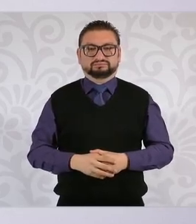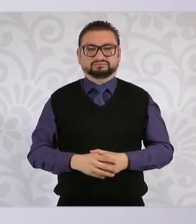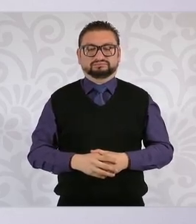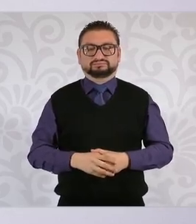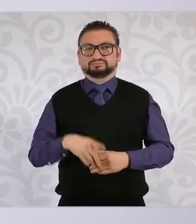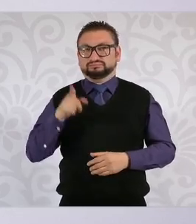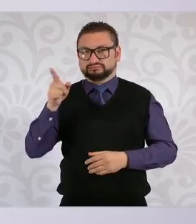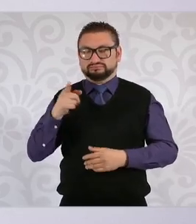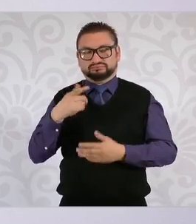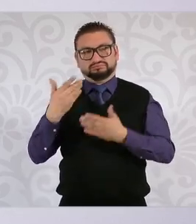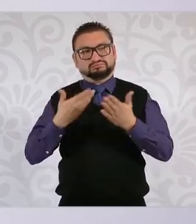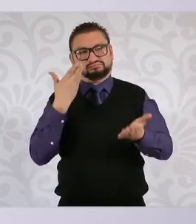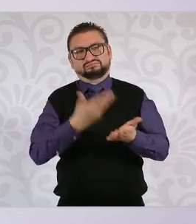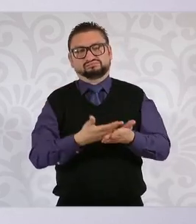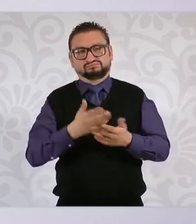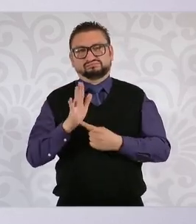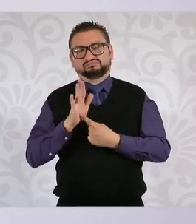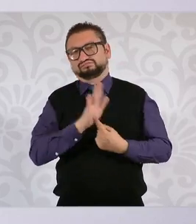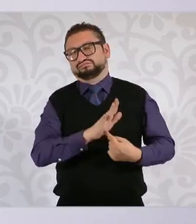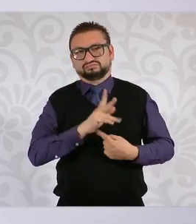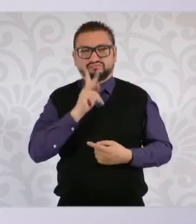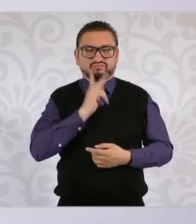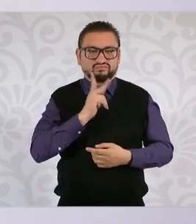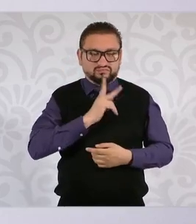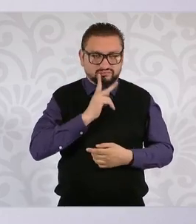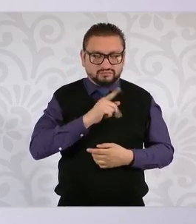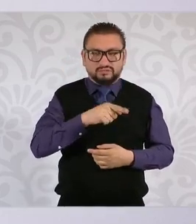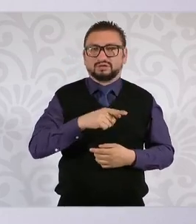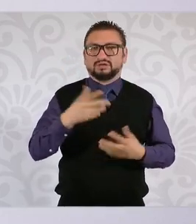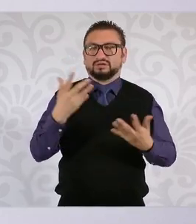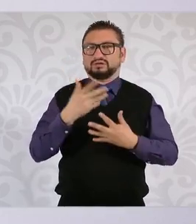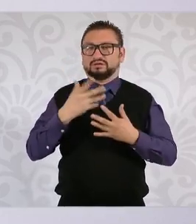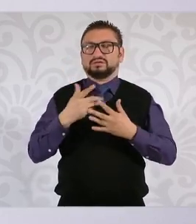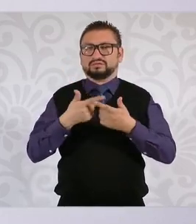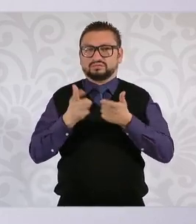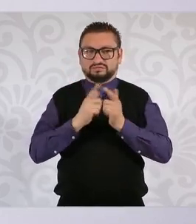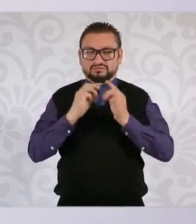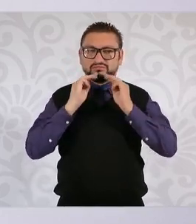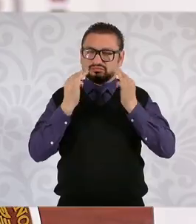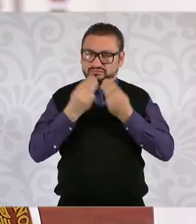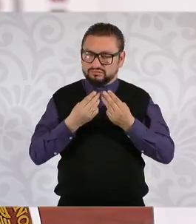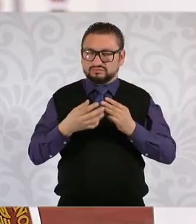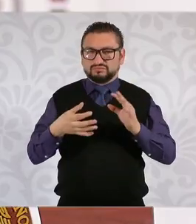da pruebas de su vínculo con el narcotráfico